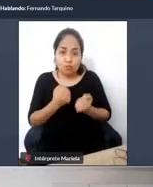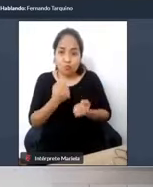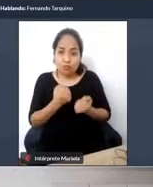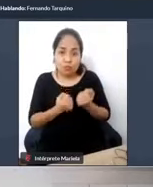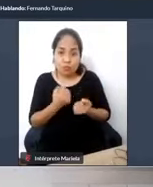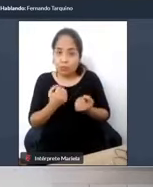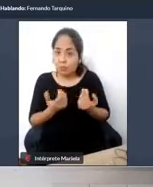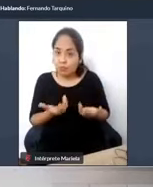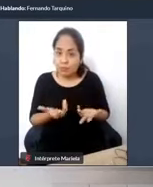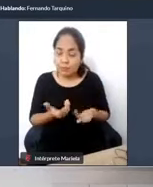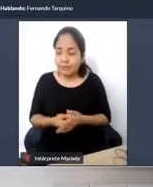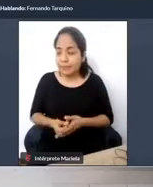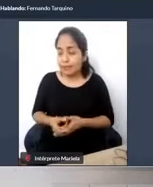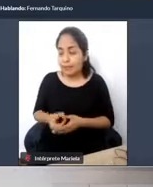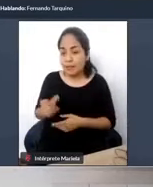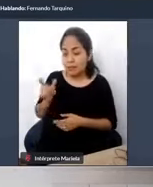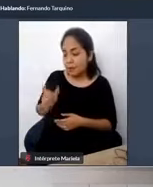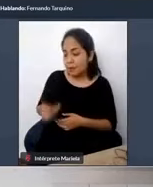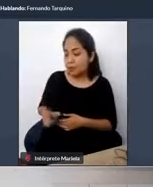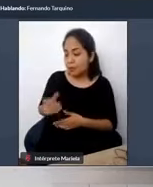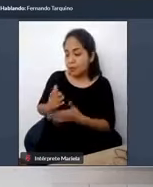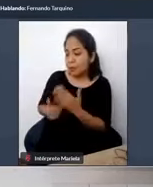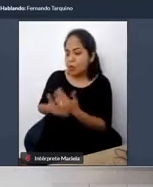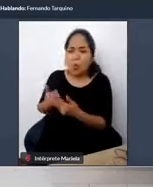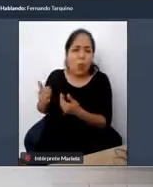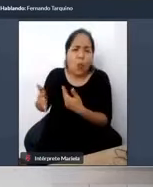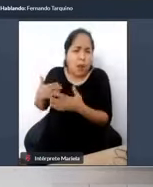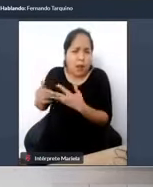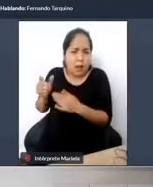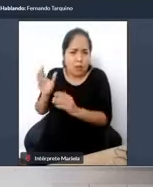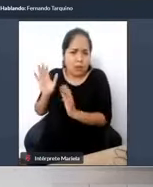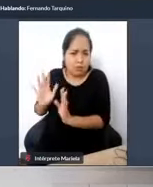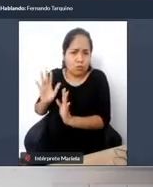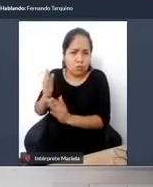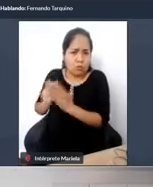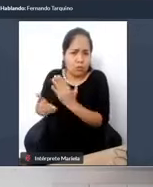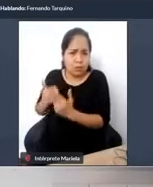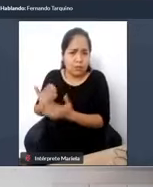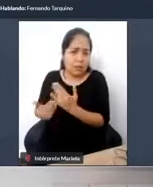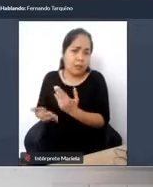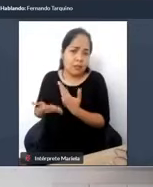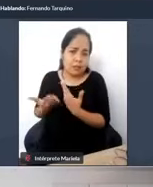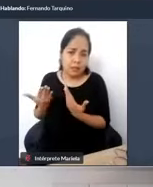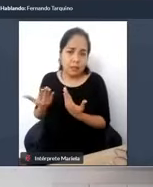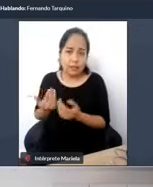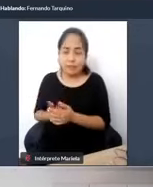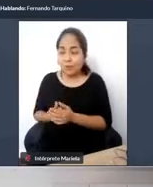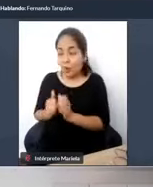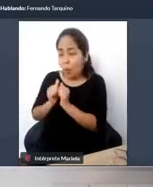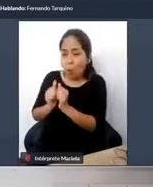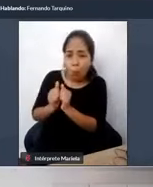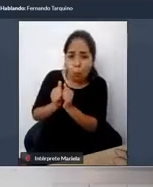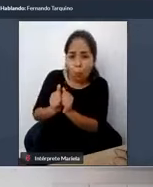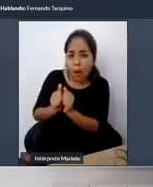personas con discapacidad de cualquier tipo, si no están acompañadas,